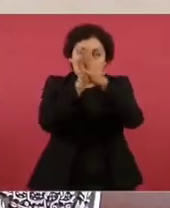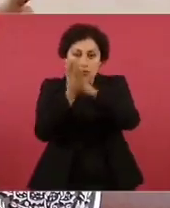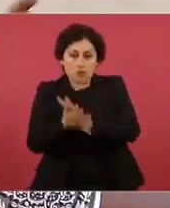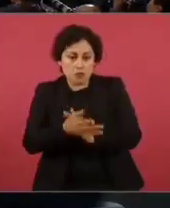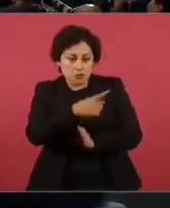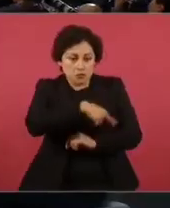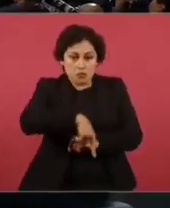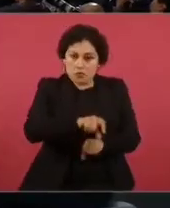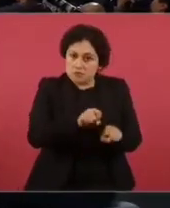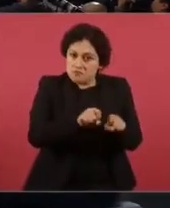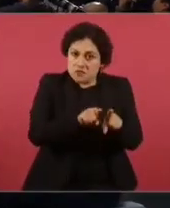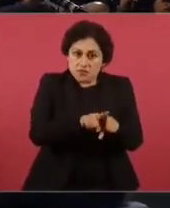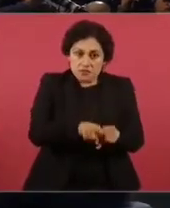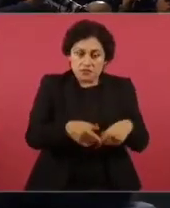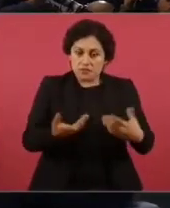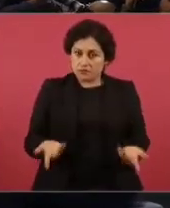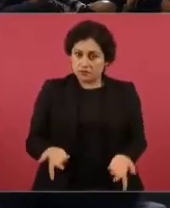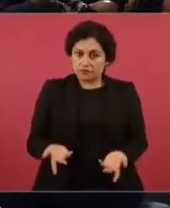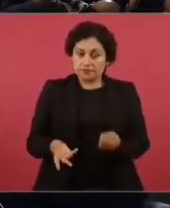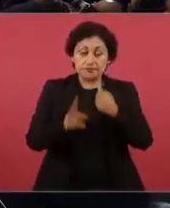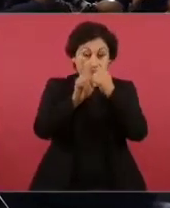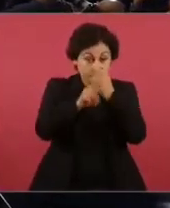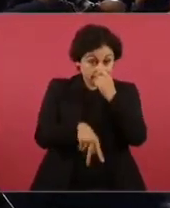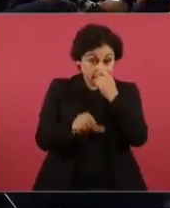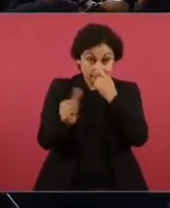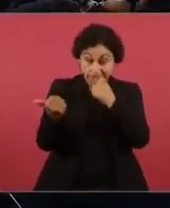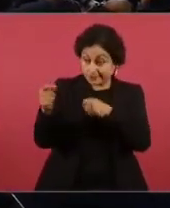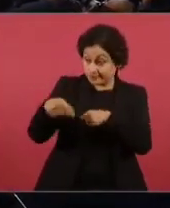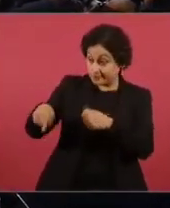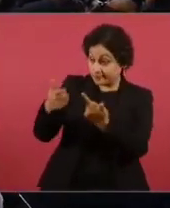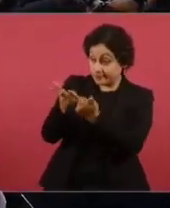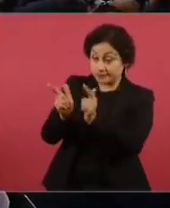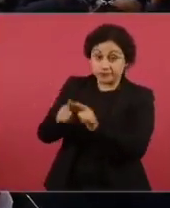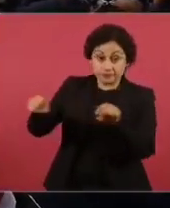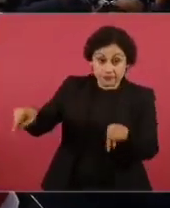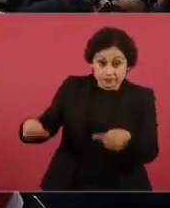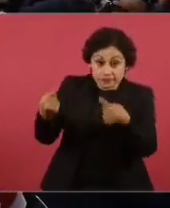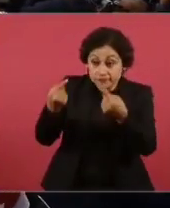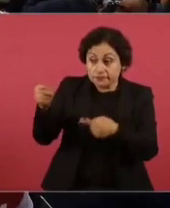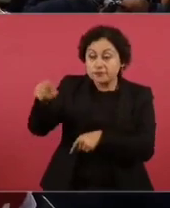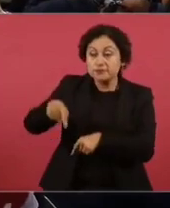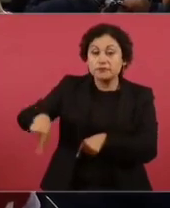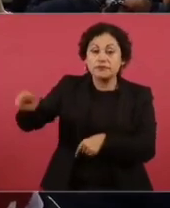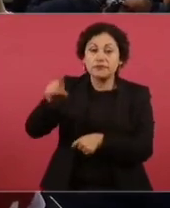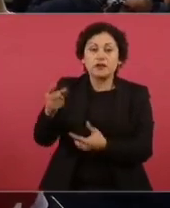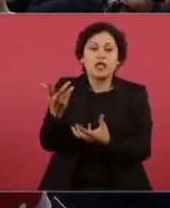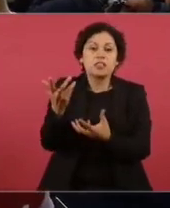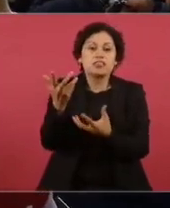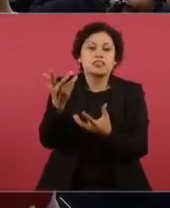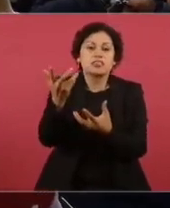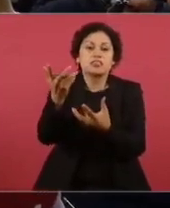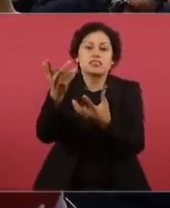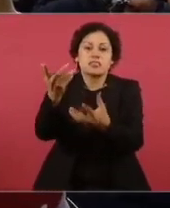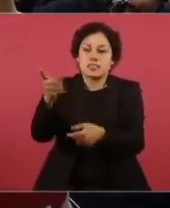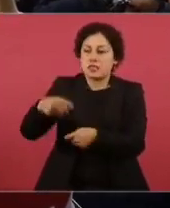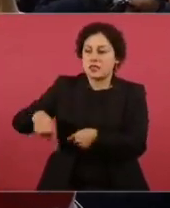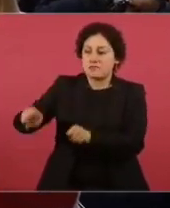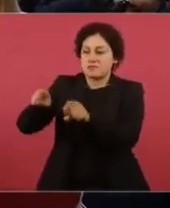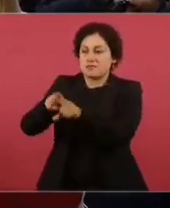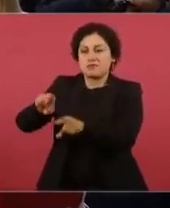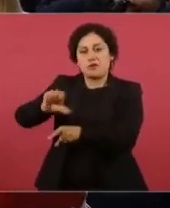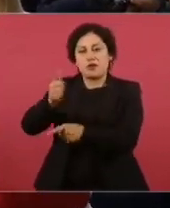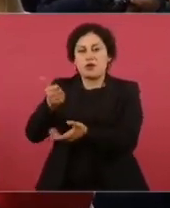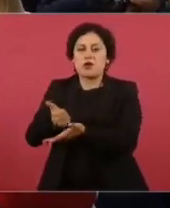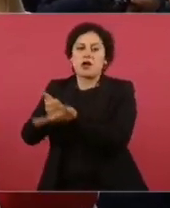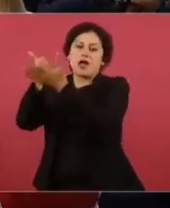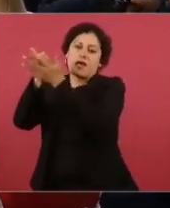tenían ganas nuestros adversarios y sus voceros de